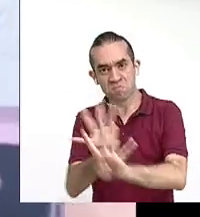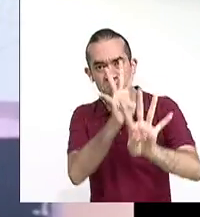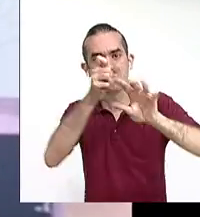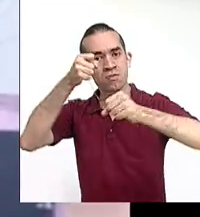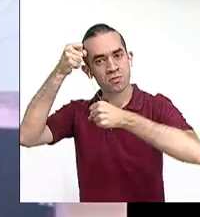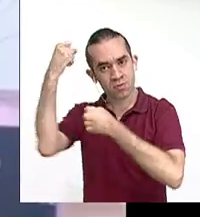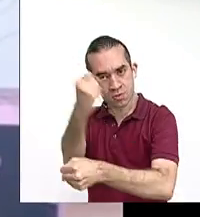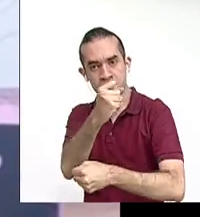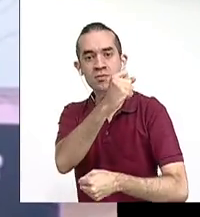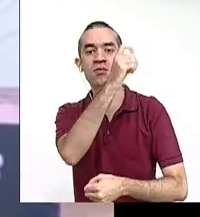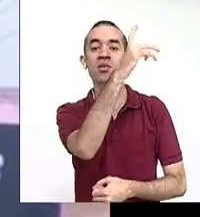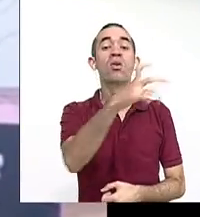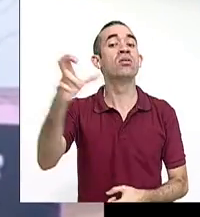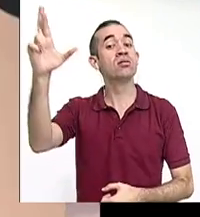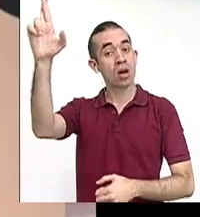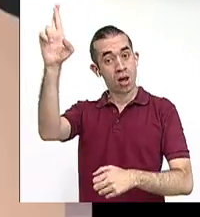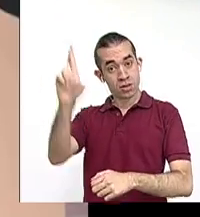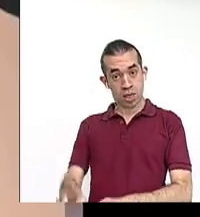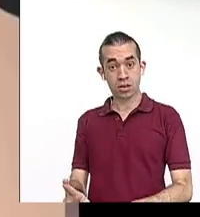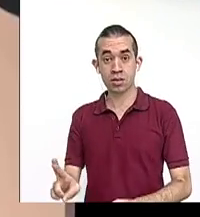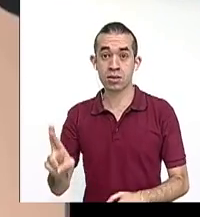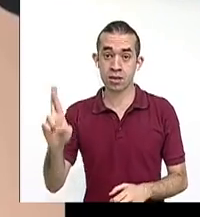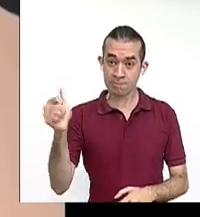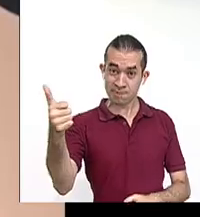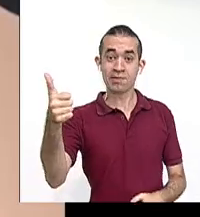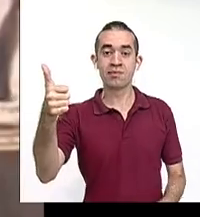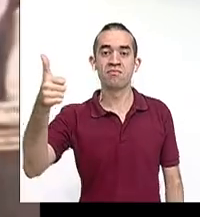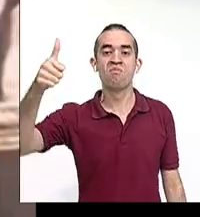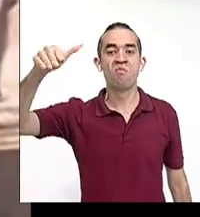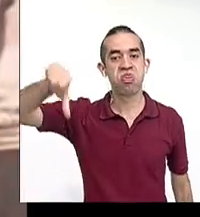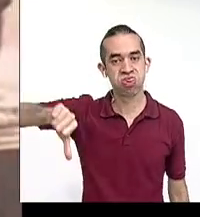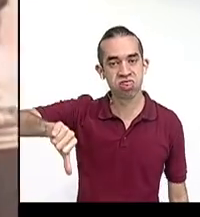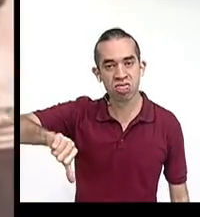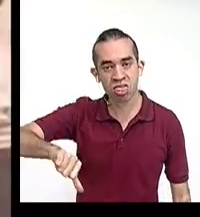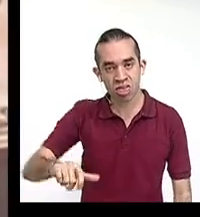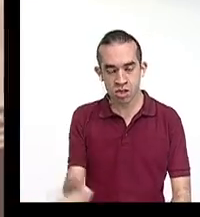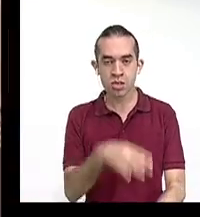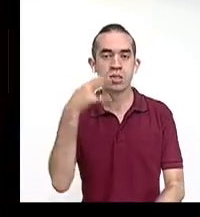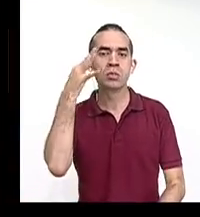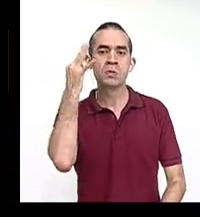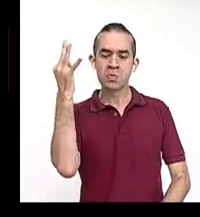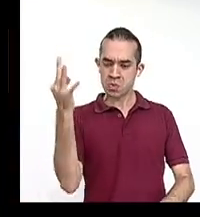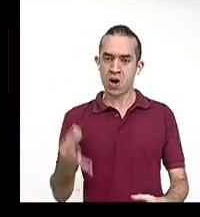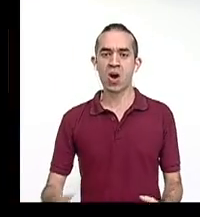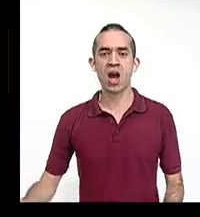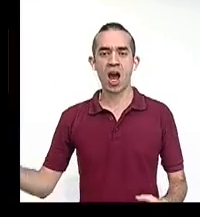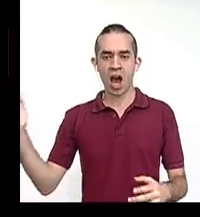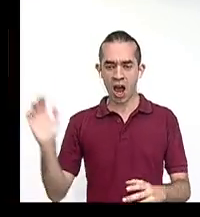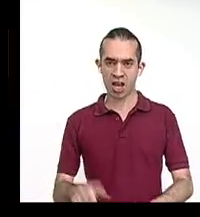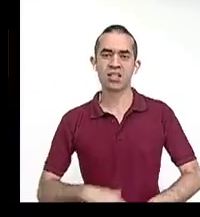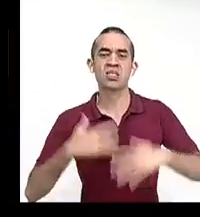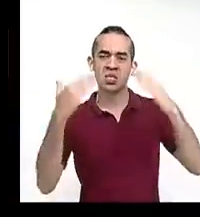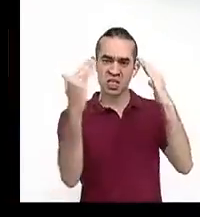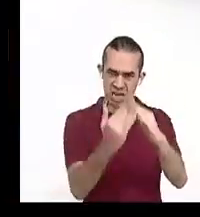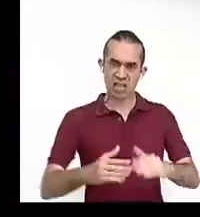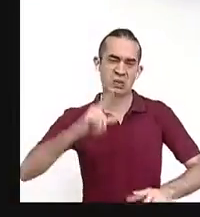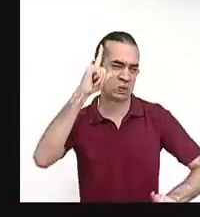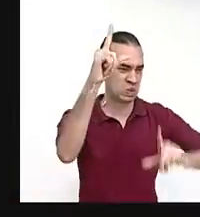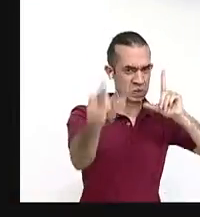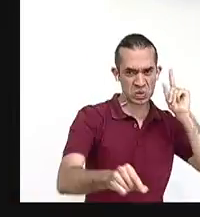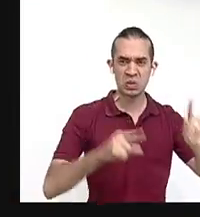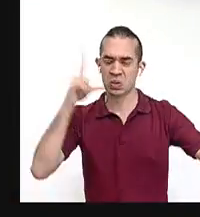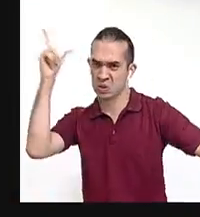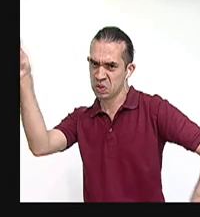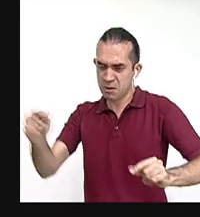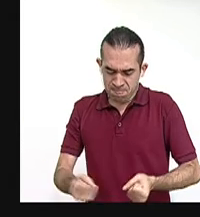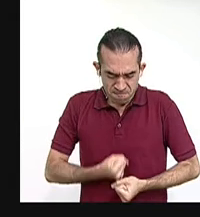no estaban tan costarricibles. Las mujeres del barro parían fulgores